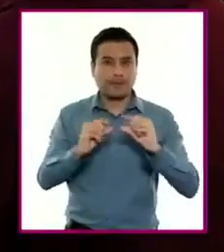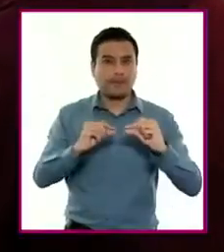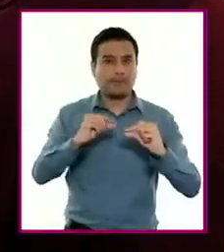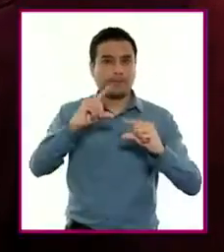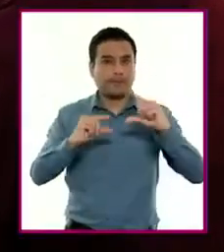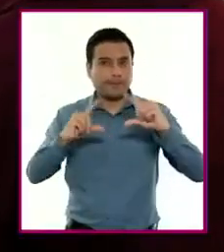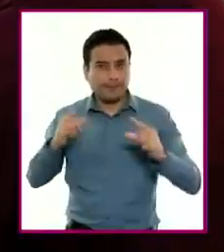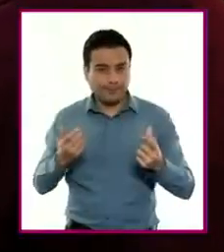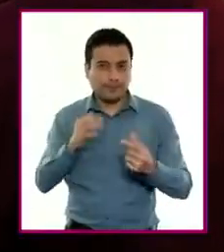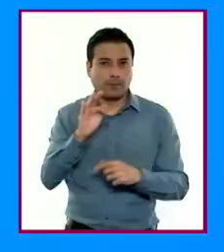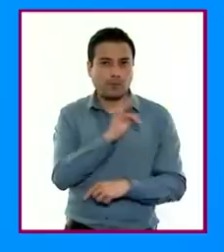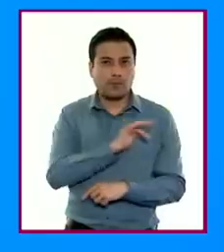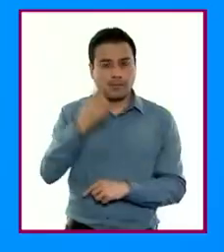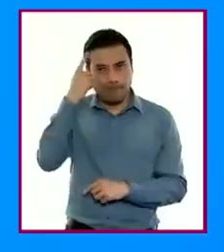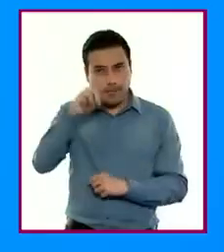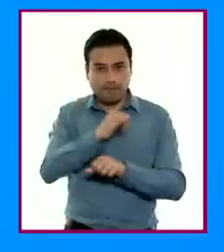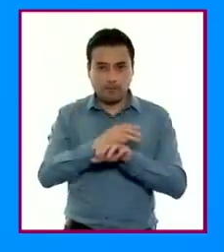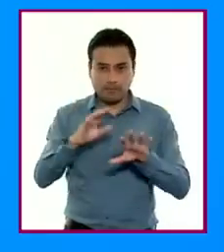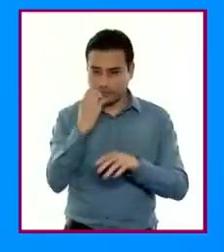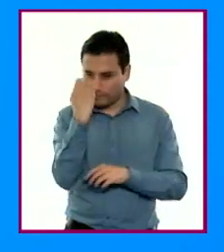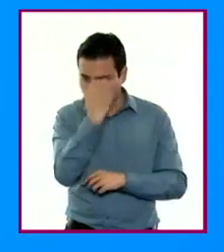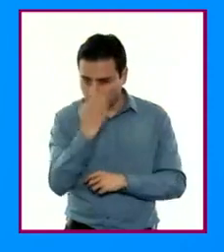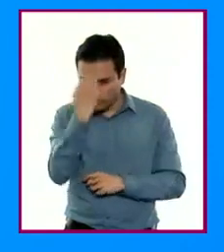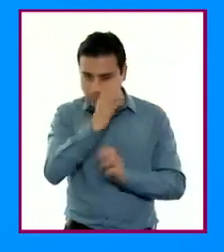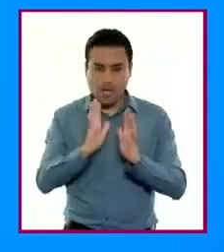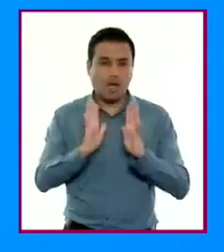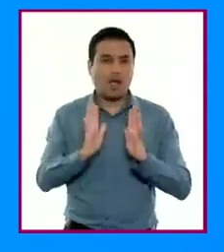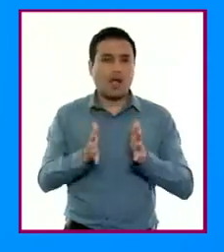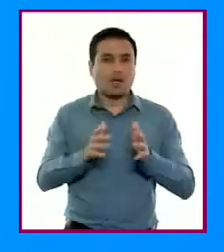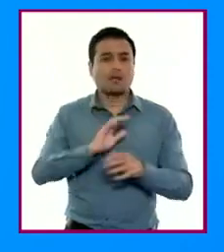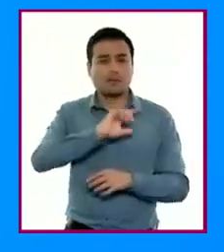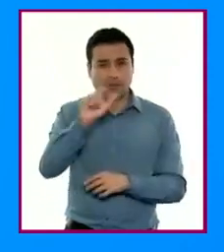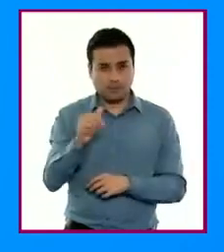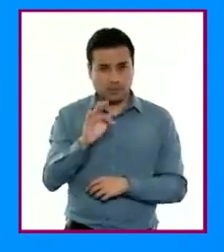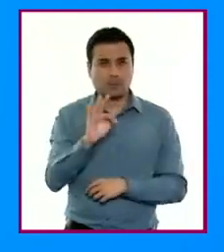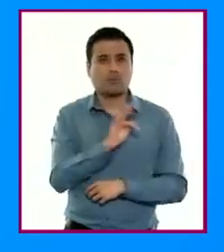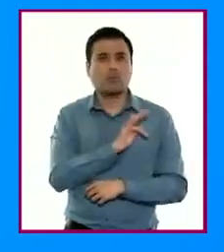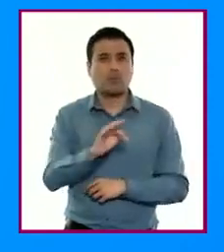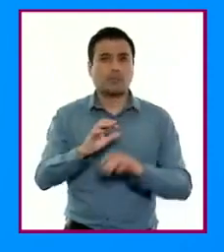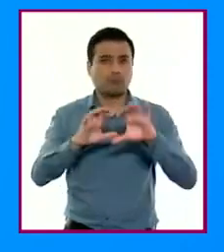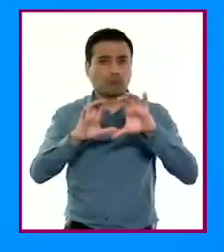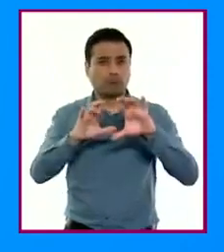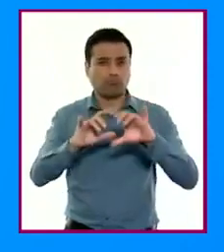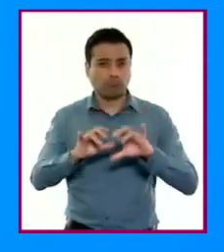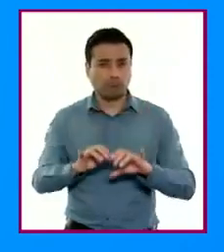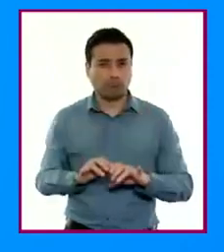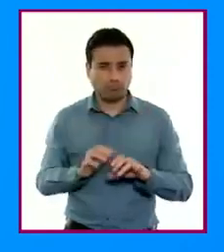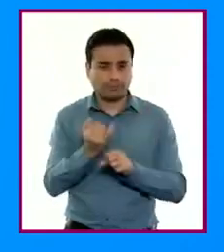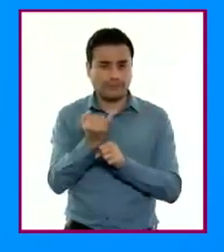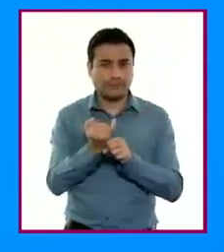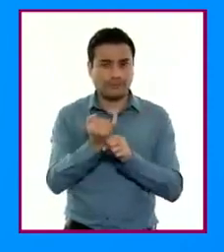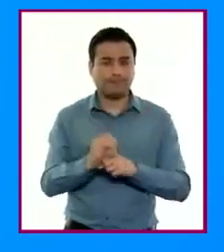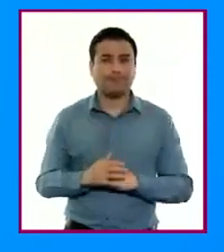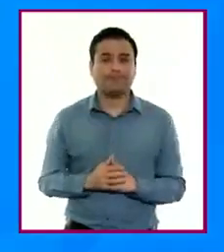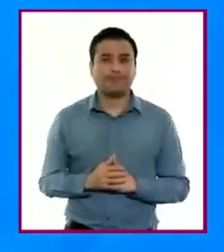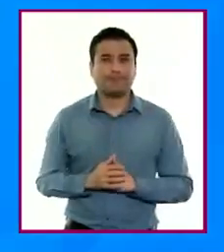gráficas, lo cual ayuda en el análisis de la información y así conformar reportes de investigación.